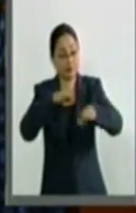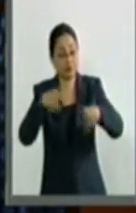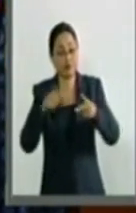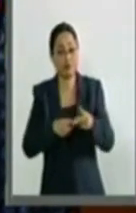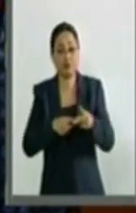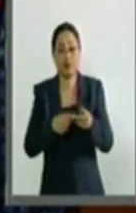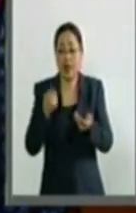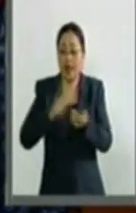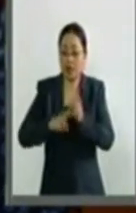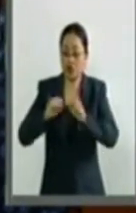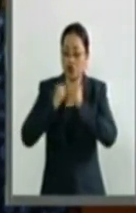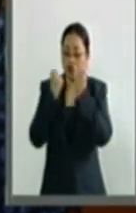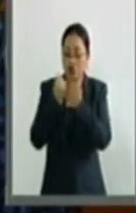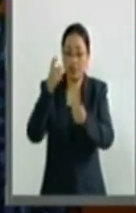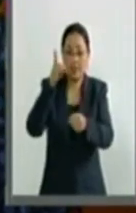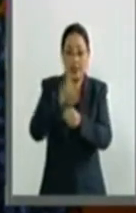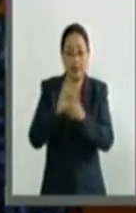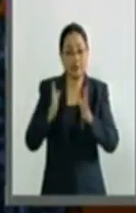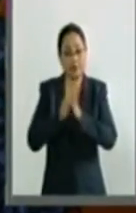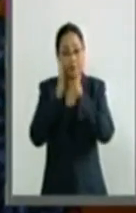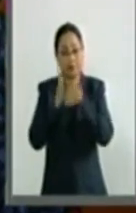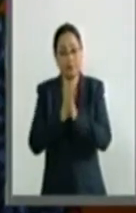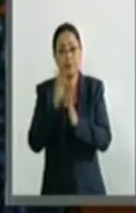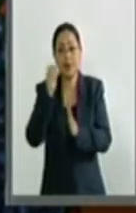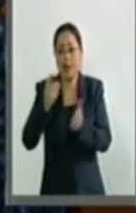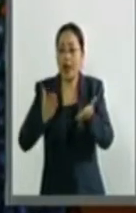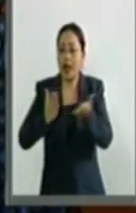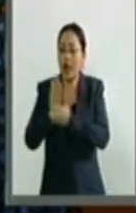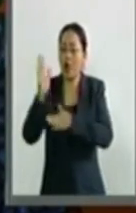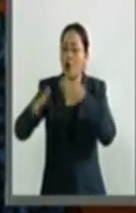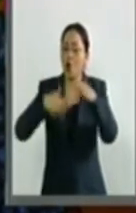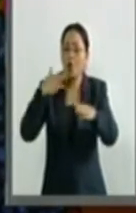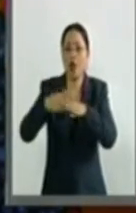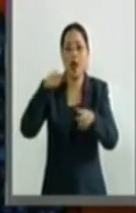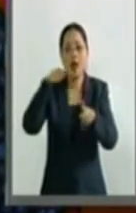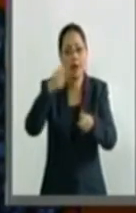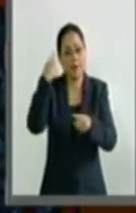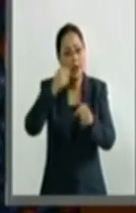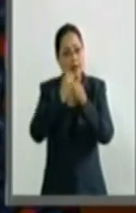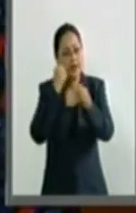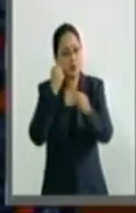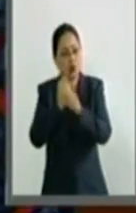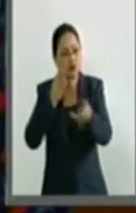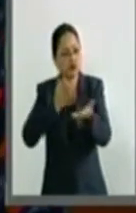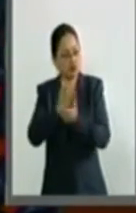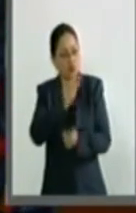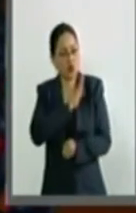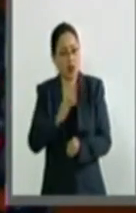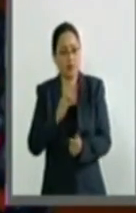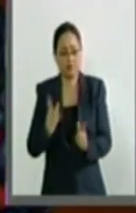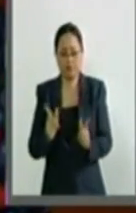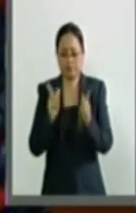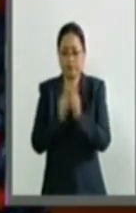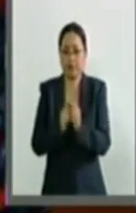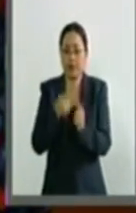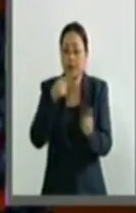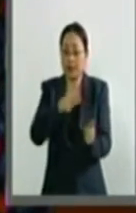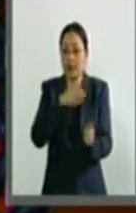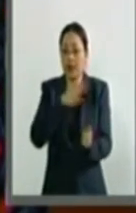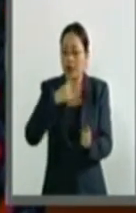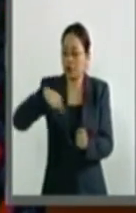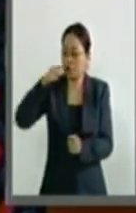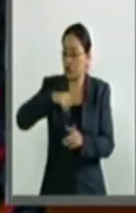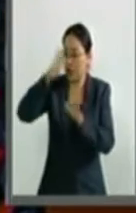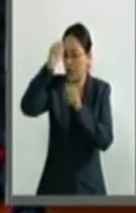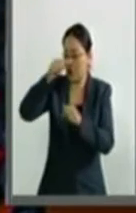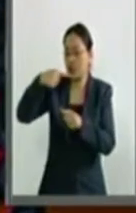dinámica social y a la accesibilidad universal al transporte público. Por lo anterior, coincidimos